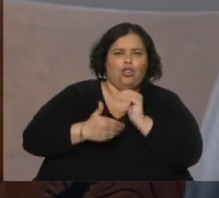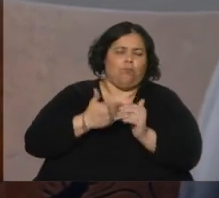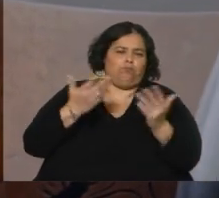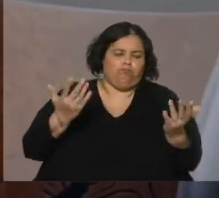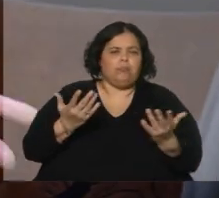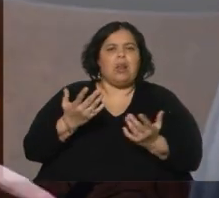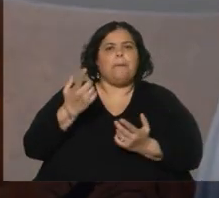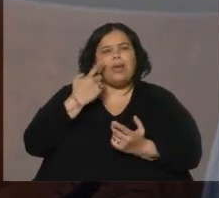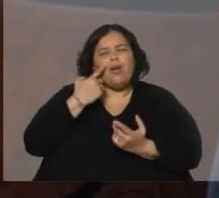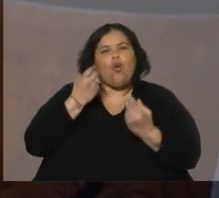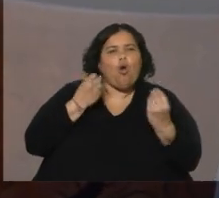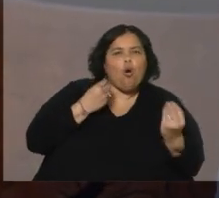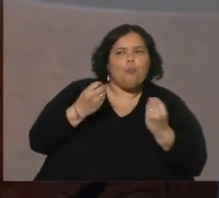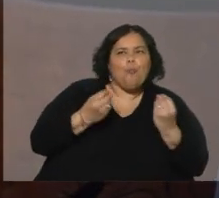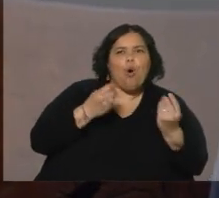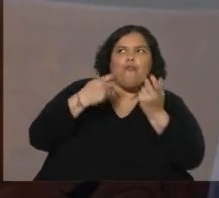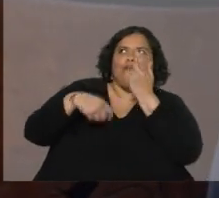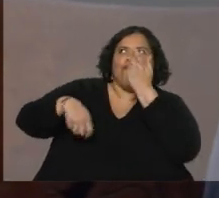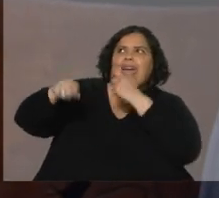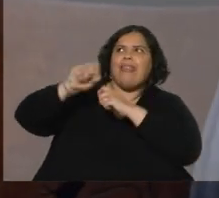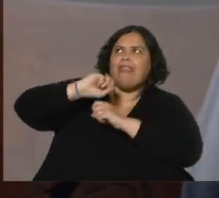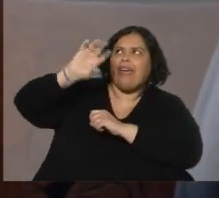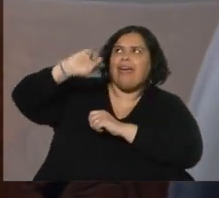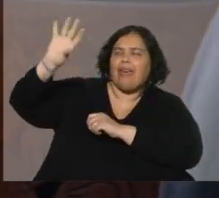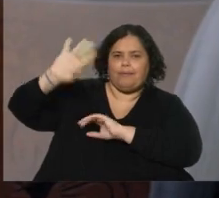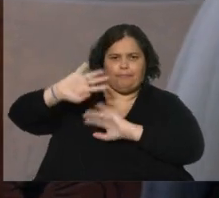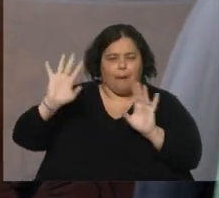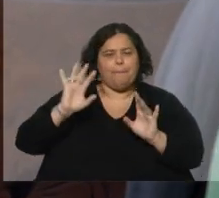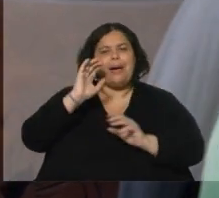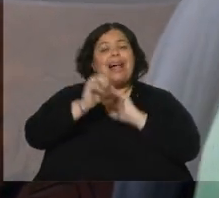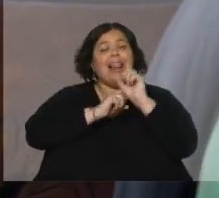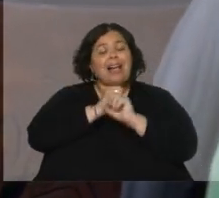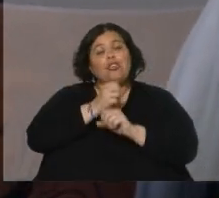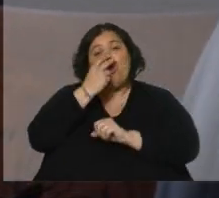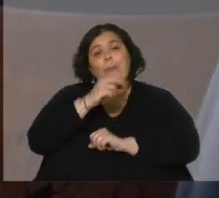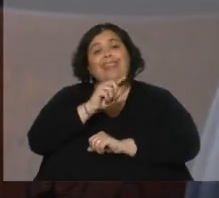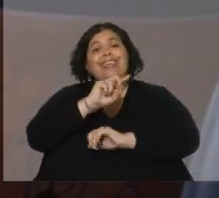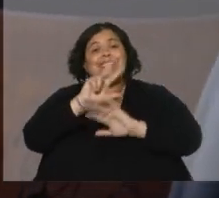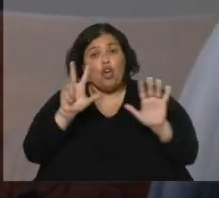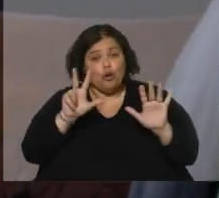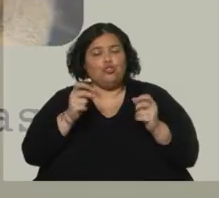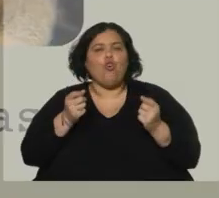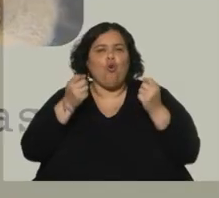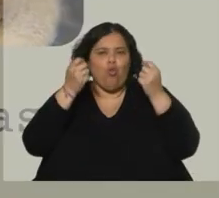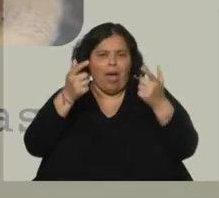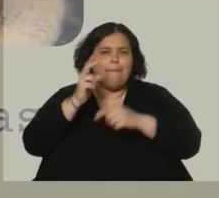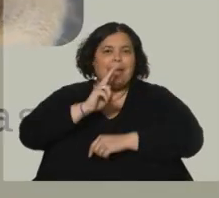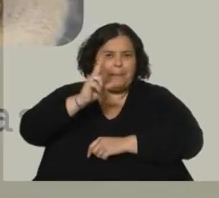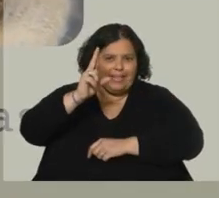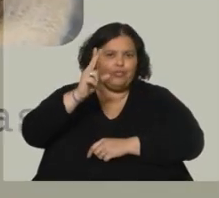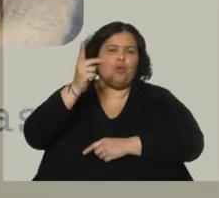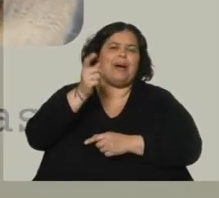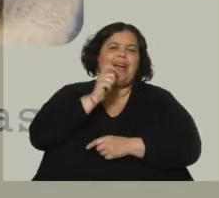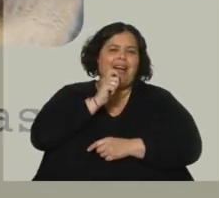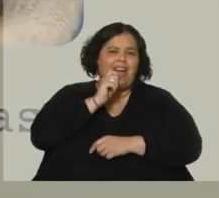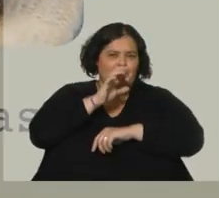hoy mercado de comercio exterior. Ya para el 2018 comenzaron las licencias de cannabis medicinal, o sea, hubo un tiempo donde